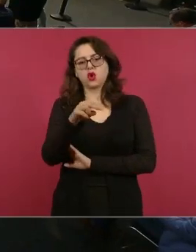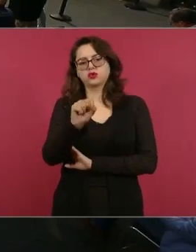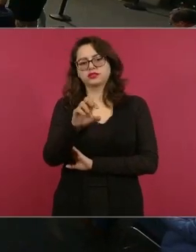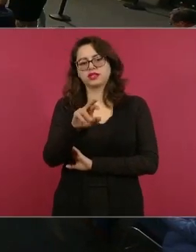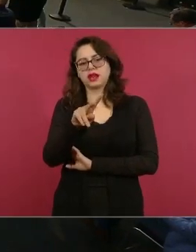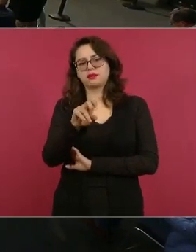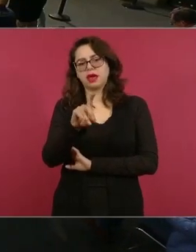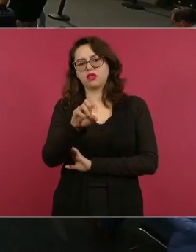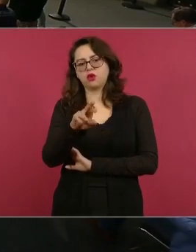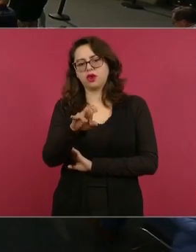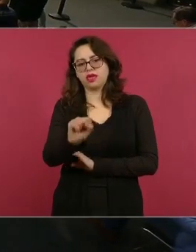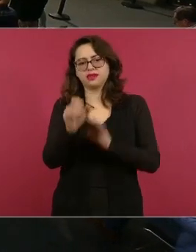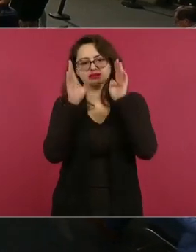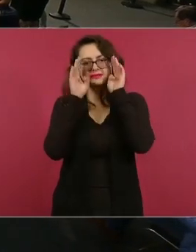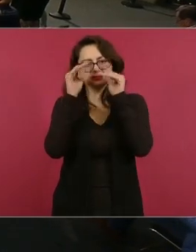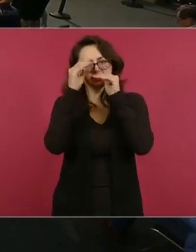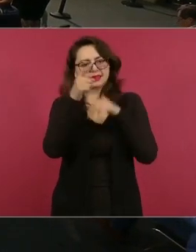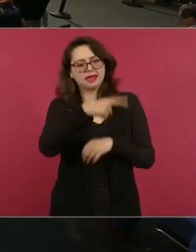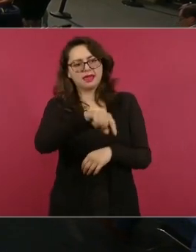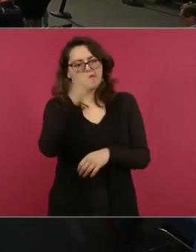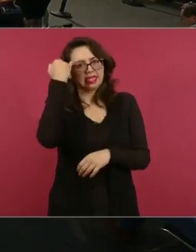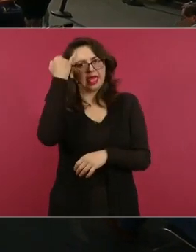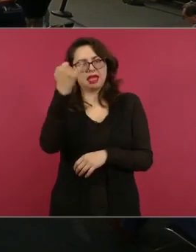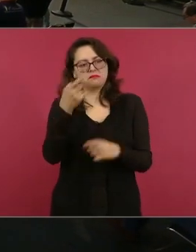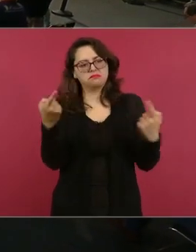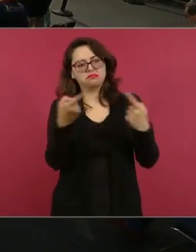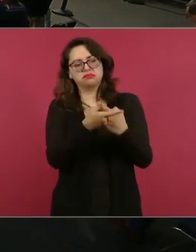idiosincrasia que nos ayuda mucho.